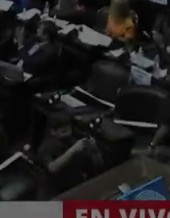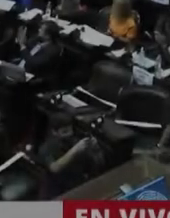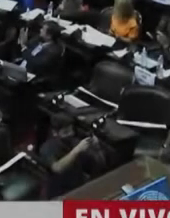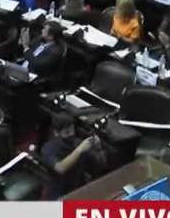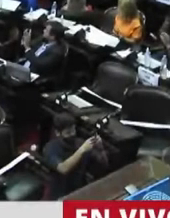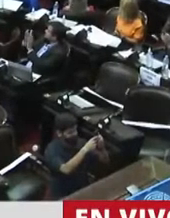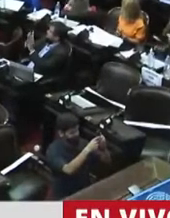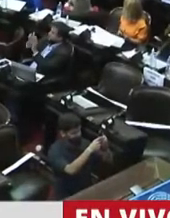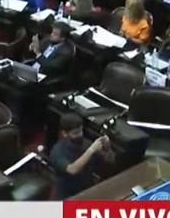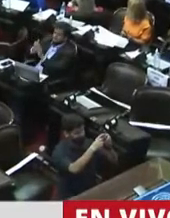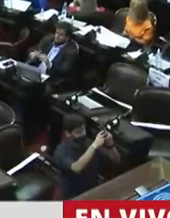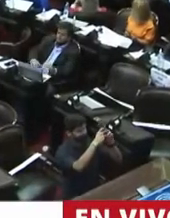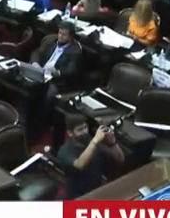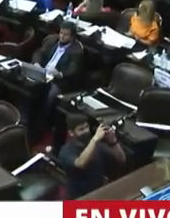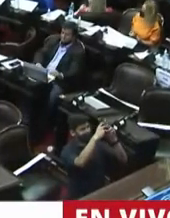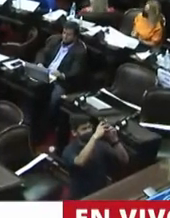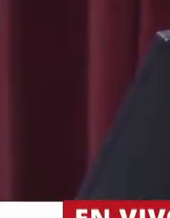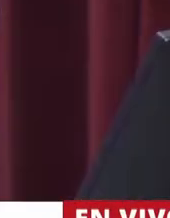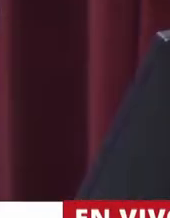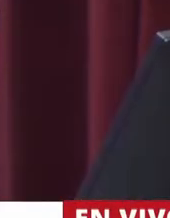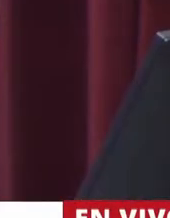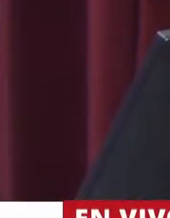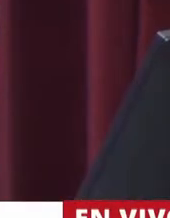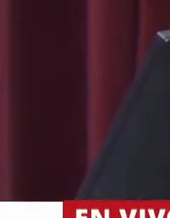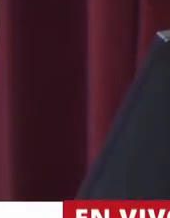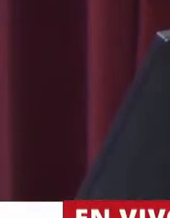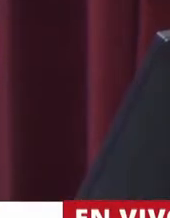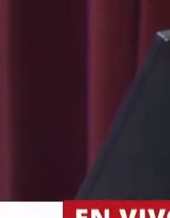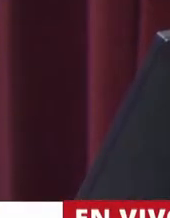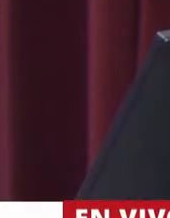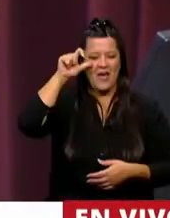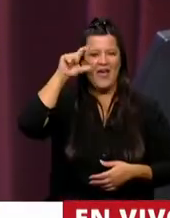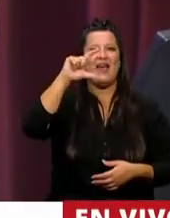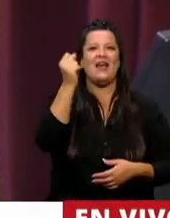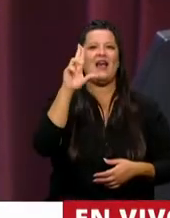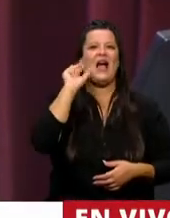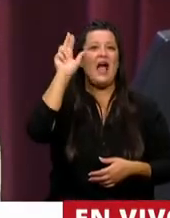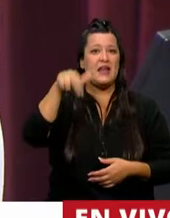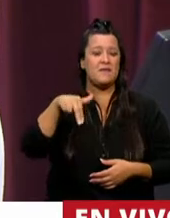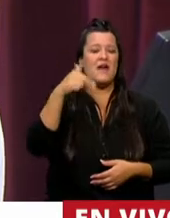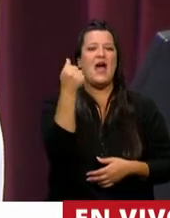En uso de la palabra el diputado Alumés Bodio, Karim Augusto.